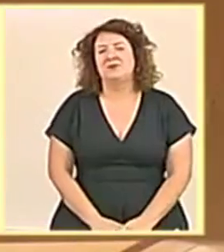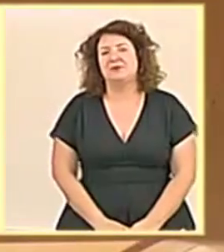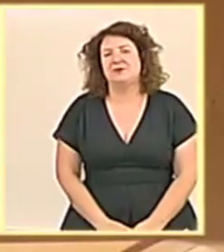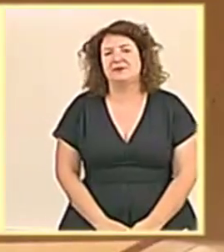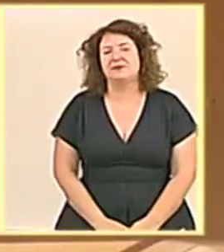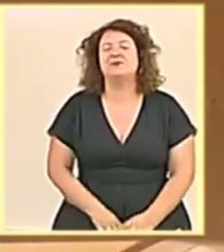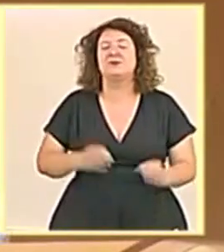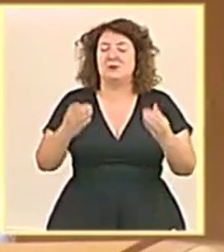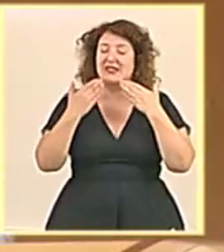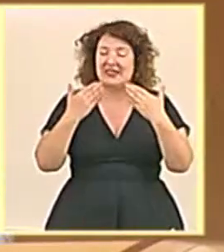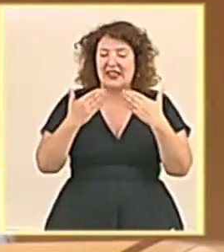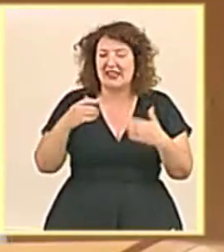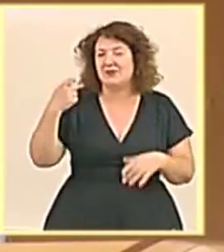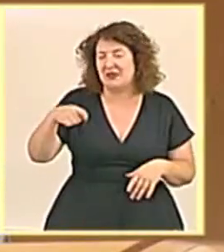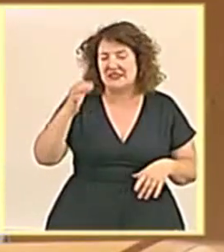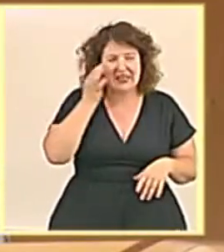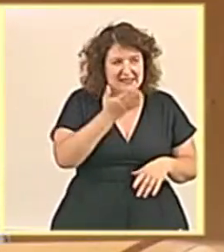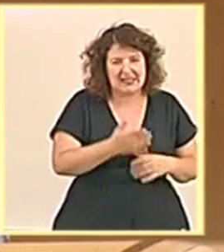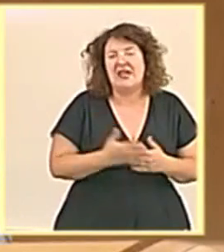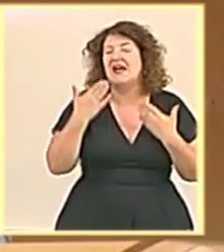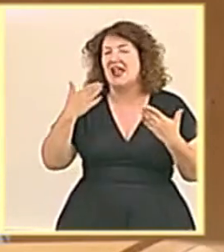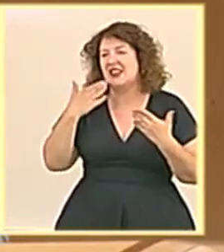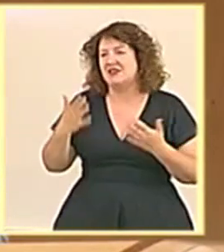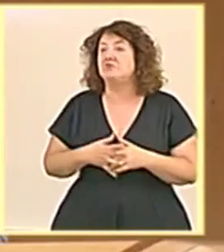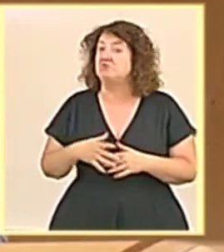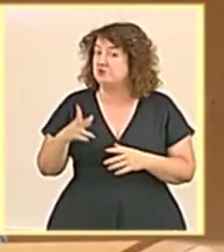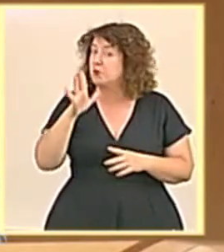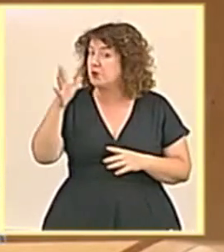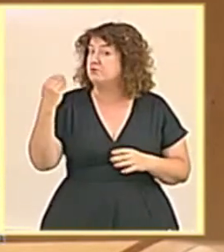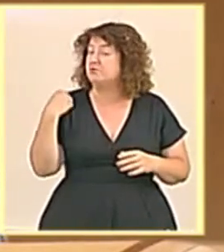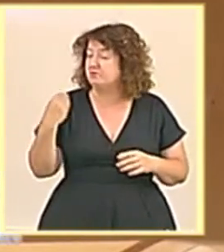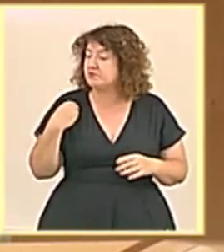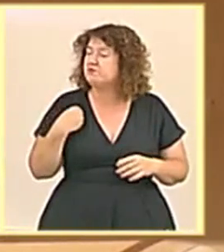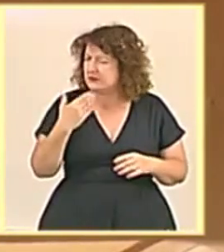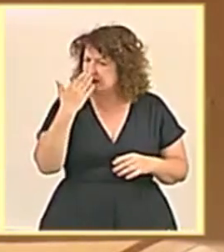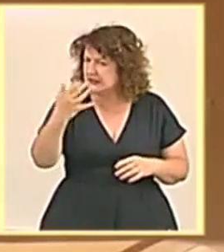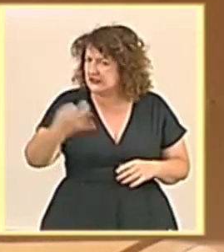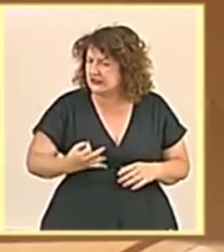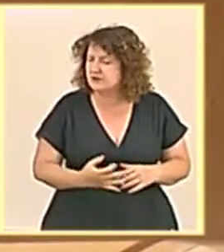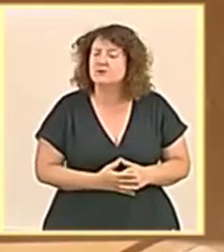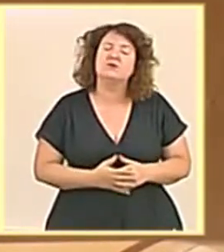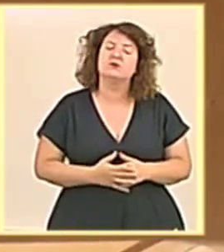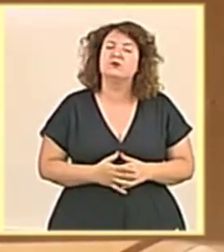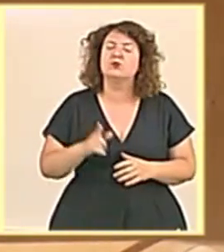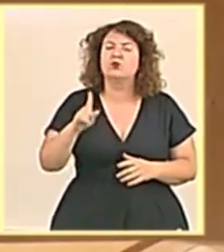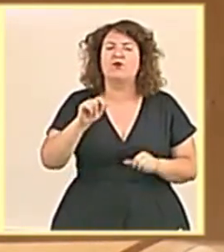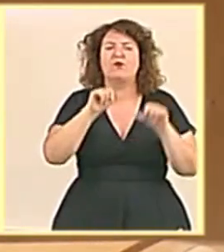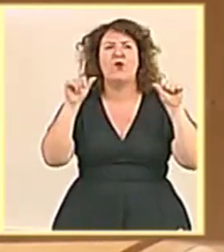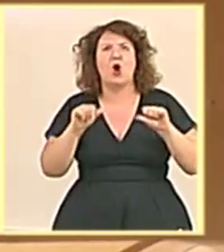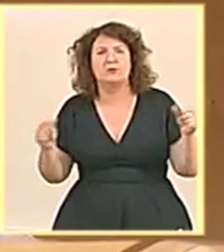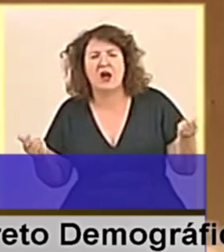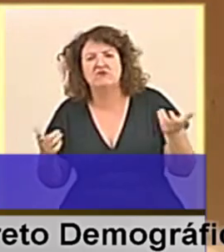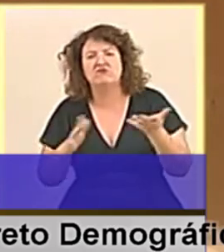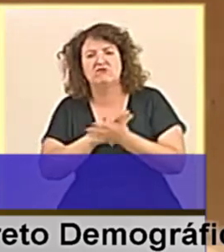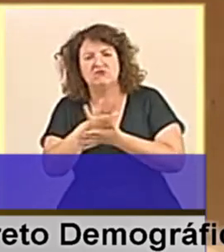Muchas gracias, presidenta. Muchas gracias, señoría. Le agradezco muy sinceramente el tono de su